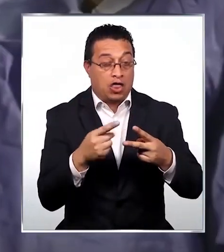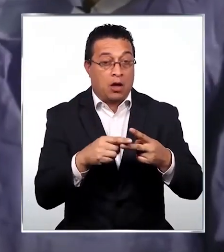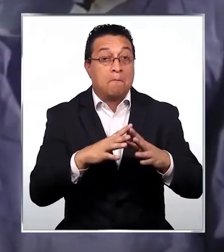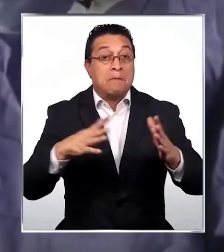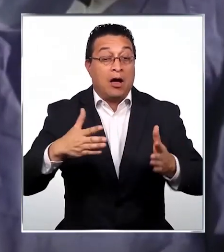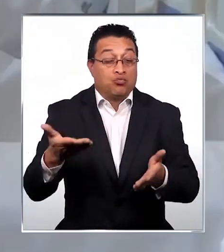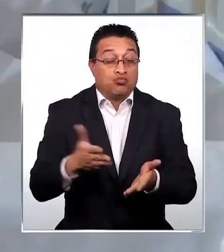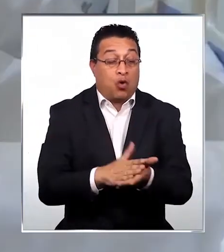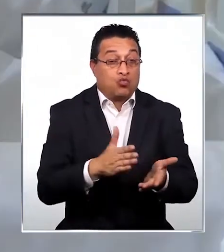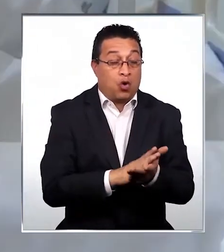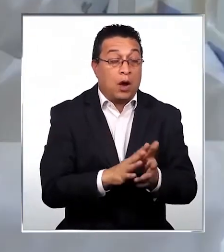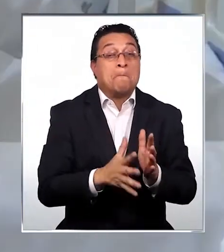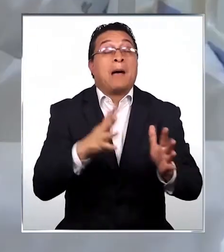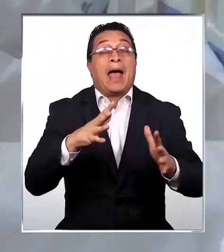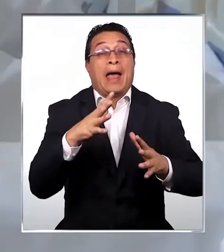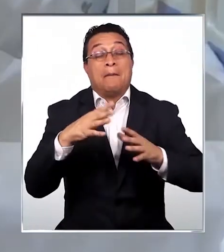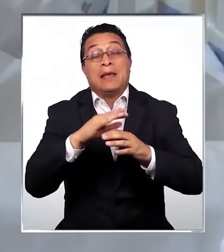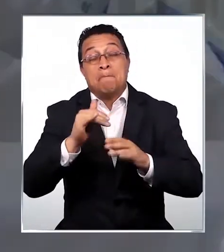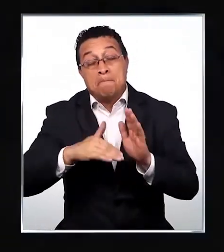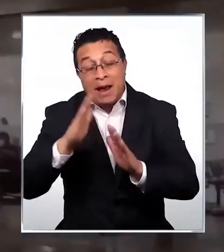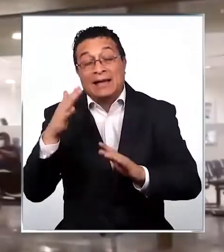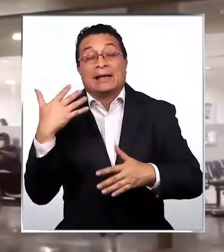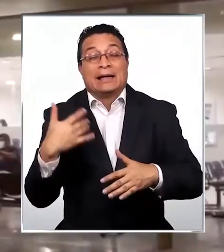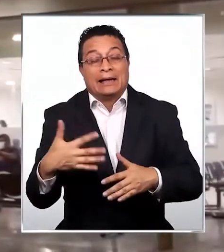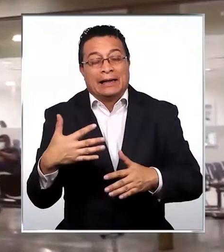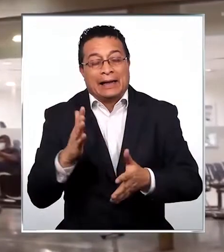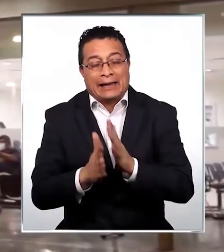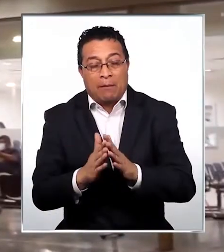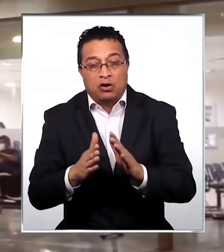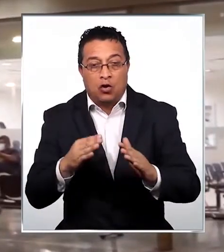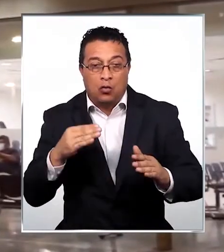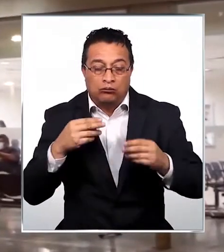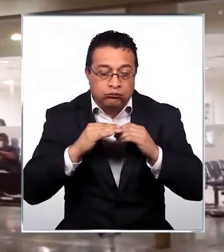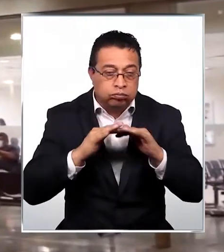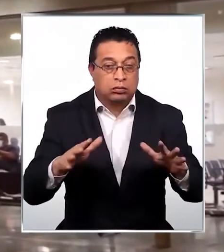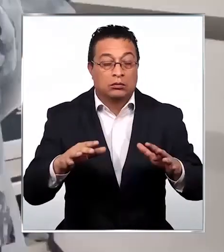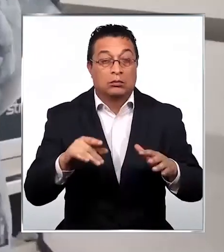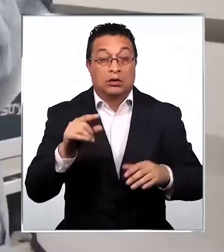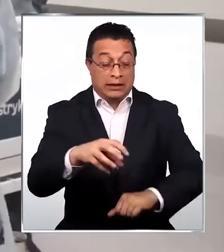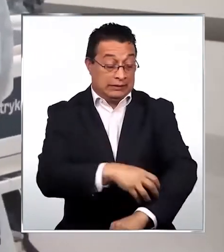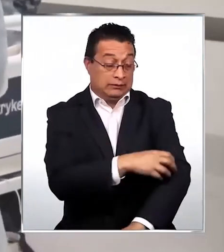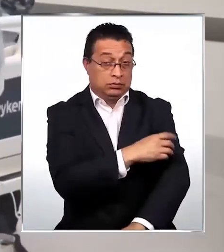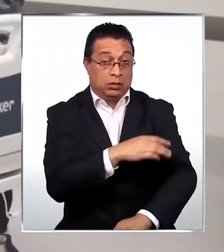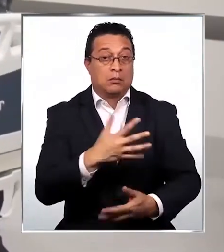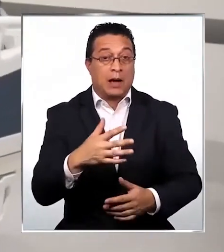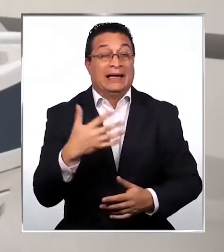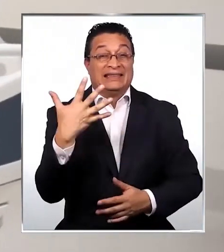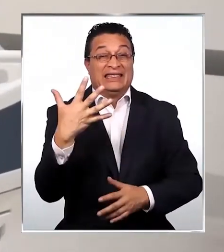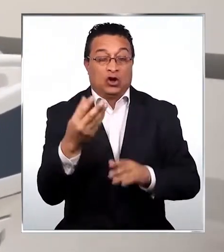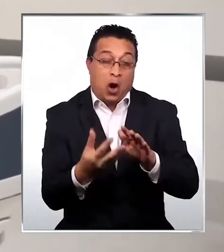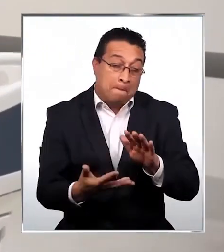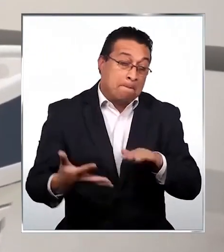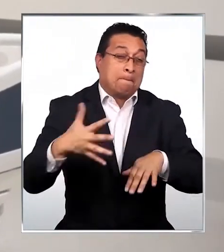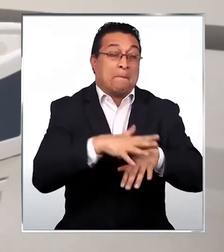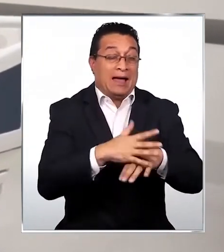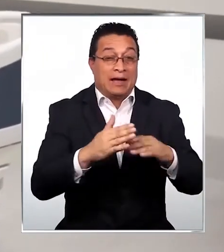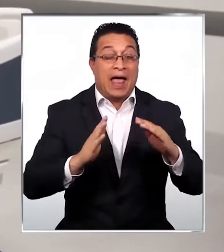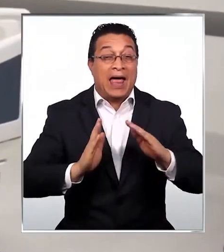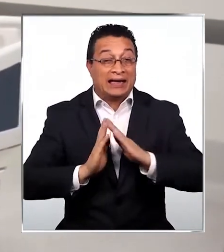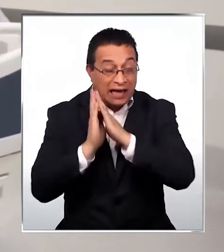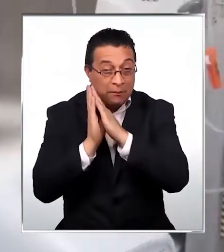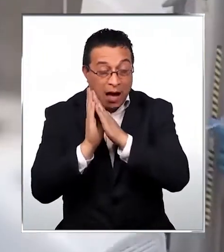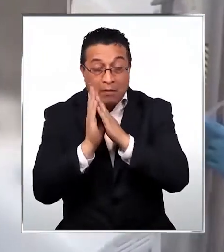son más mortales y más transmisibles. Hay regiones del país que han multiplicado por cinco sus camas críticas y aún así